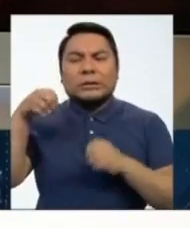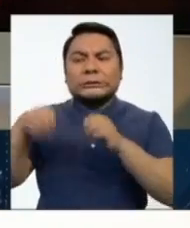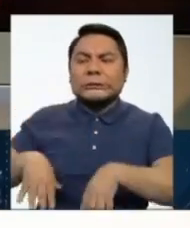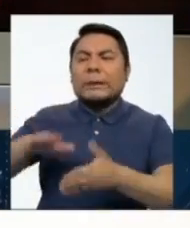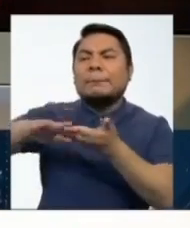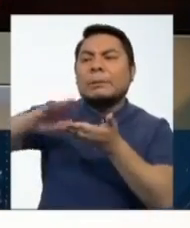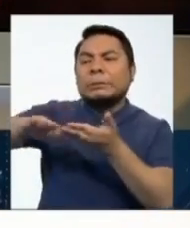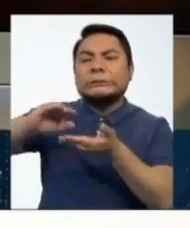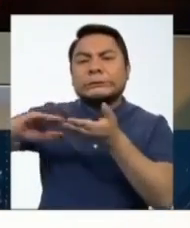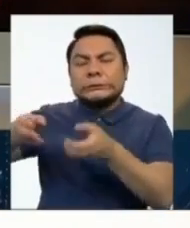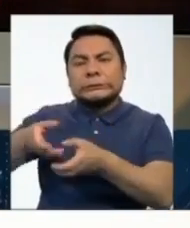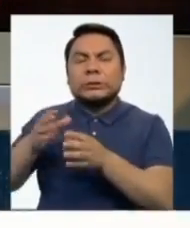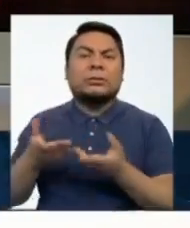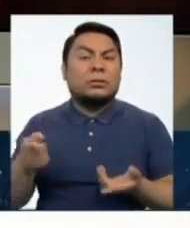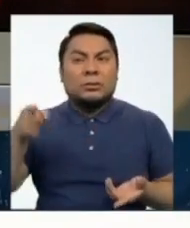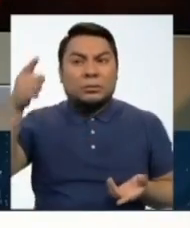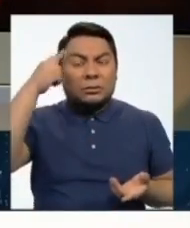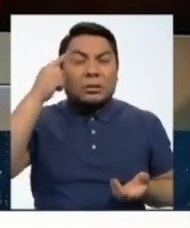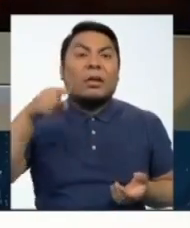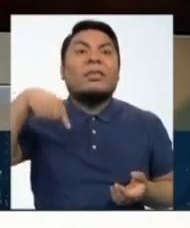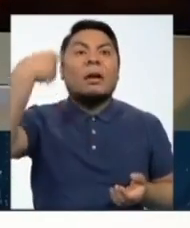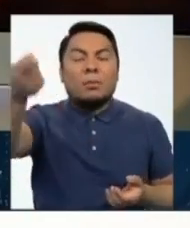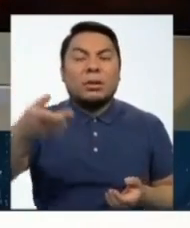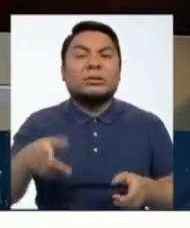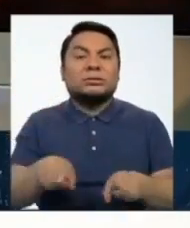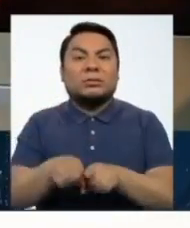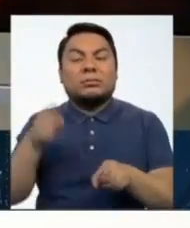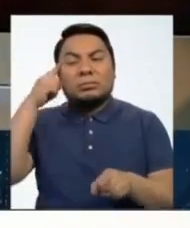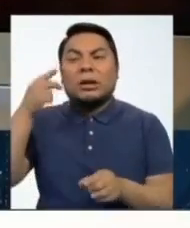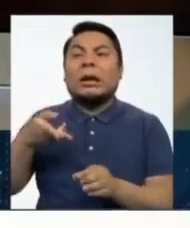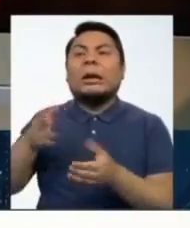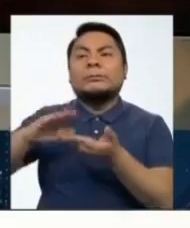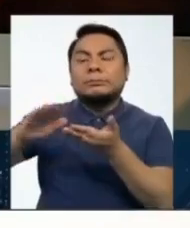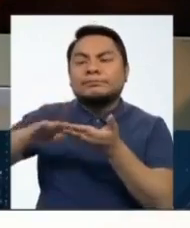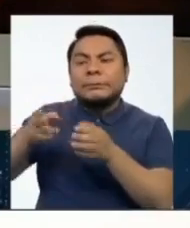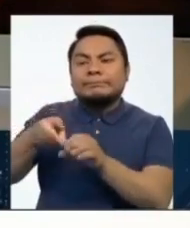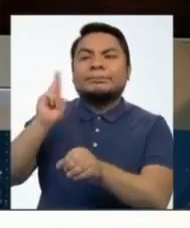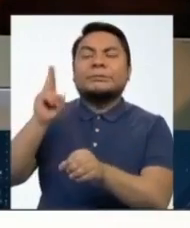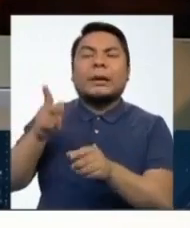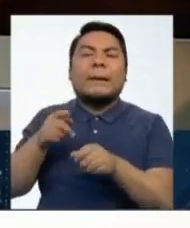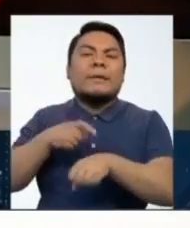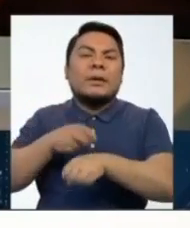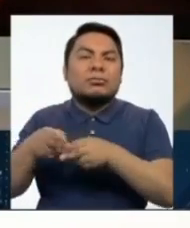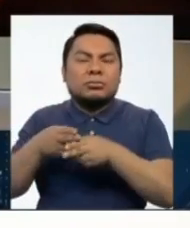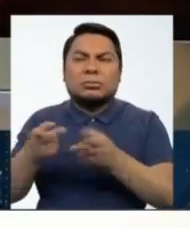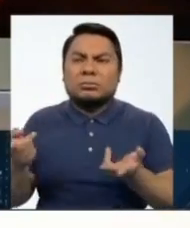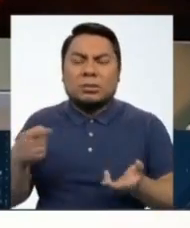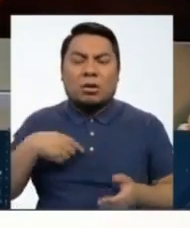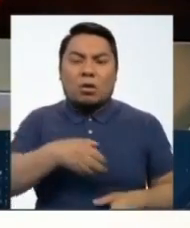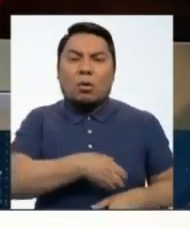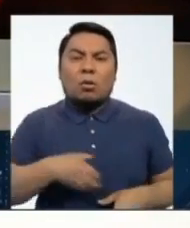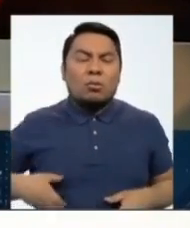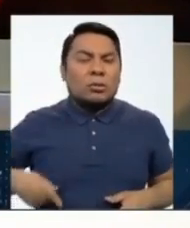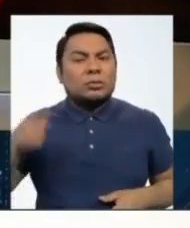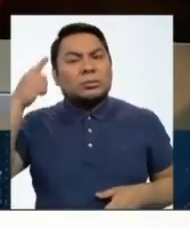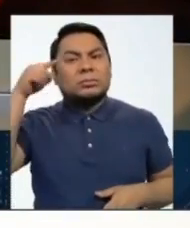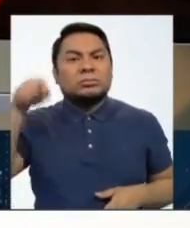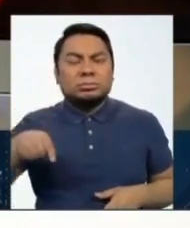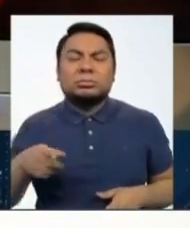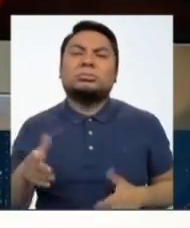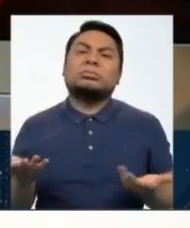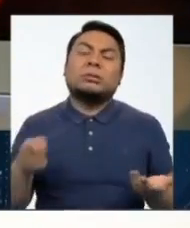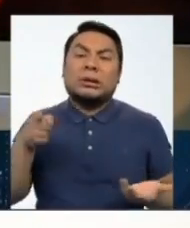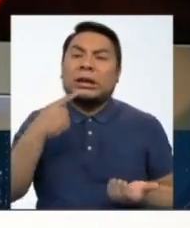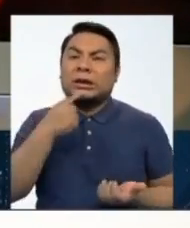la mesa directiva que tomarían la misma decisión que la de Daniel Salaverri. Evidentemente hemos visto a otros congresistas que habrán dado su respaldo total